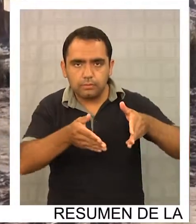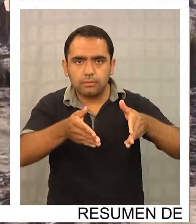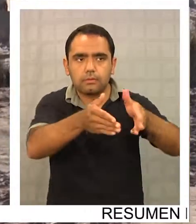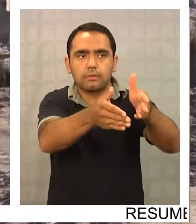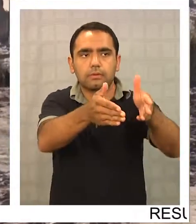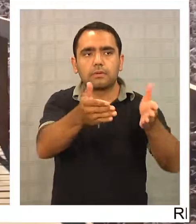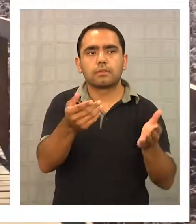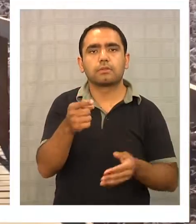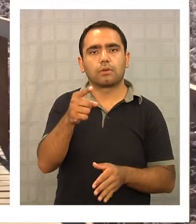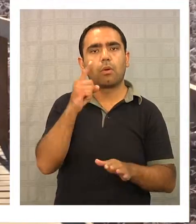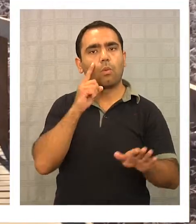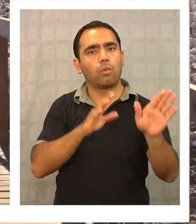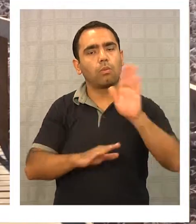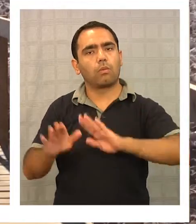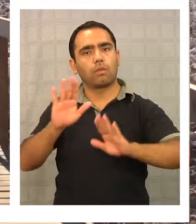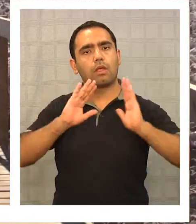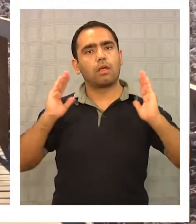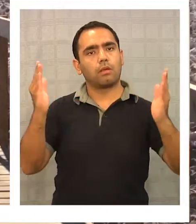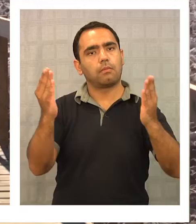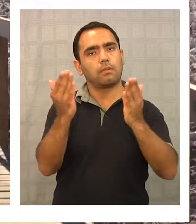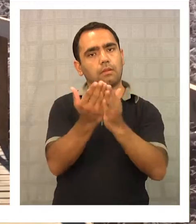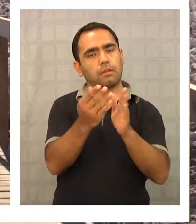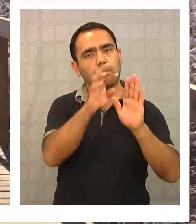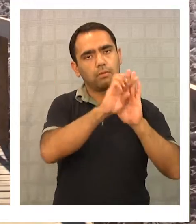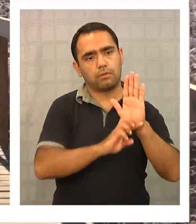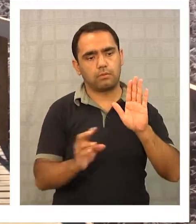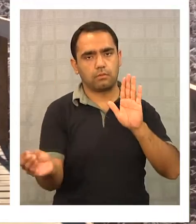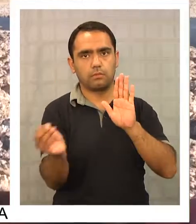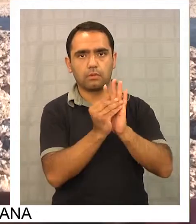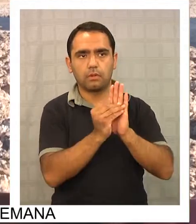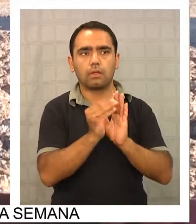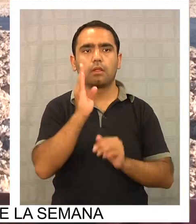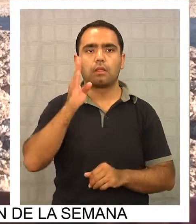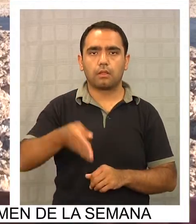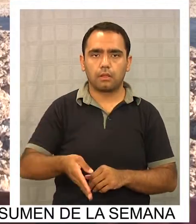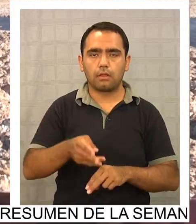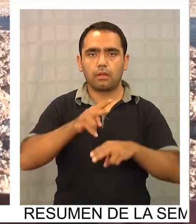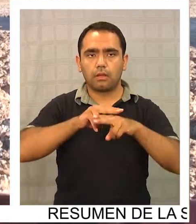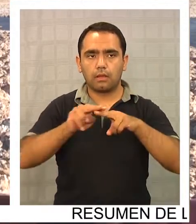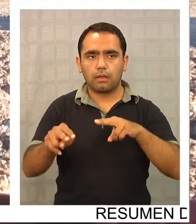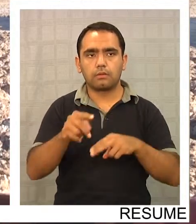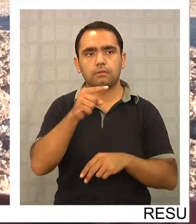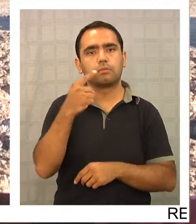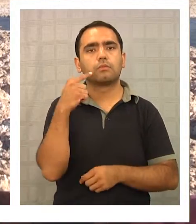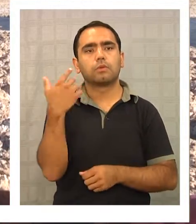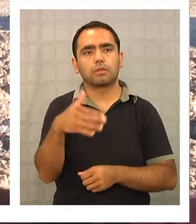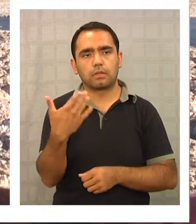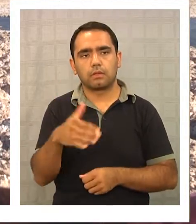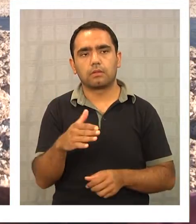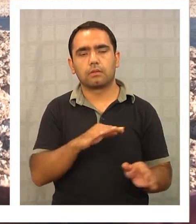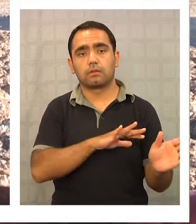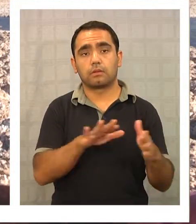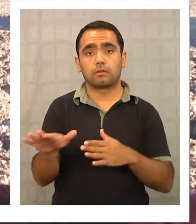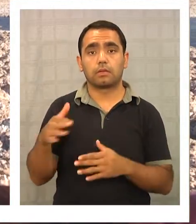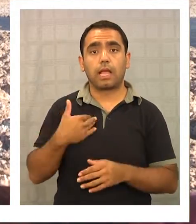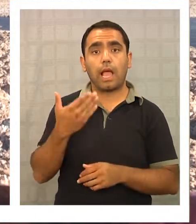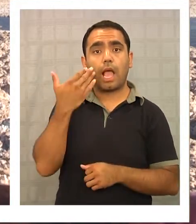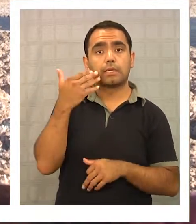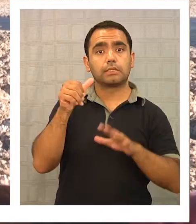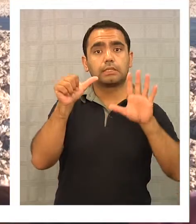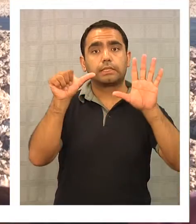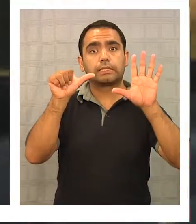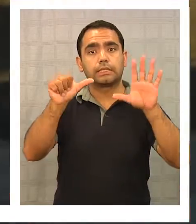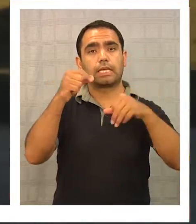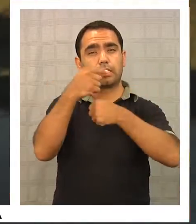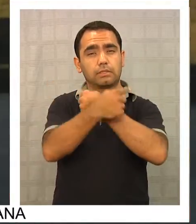nosotros dentro de las medidas ambientales que tenemos como parte de nuestros proyectos, estaba el hacer una puesta en